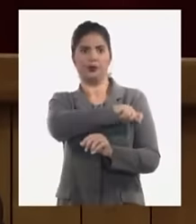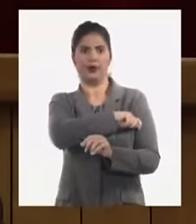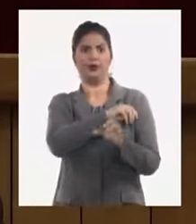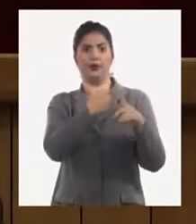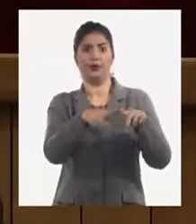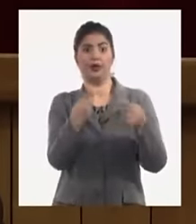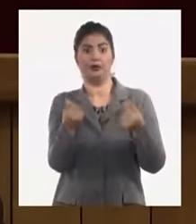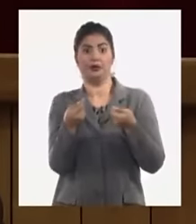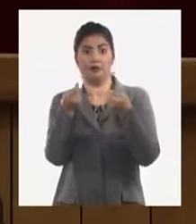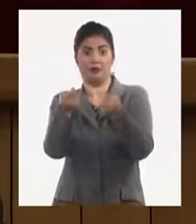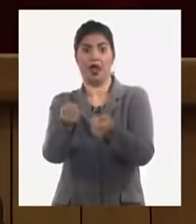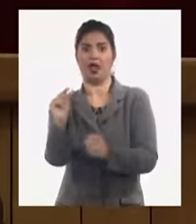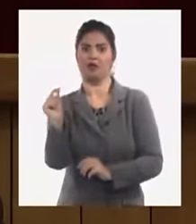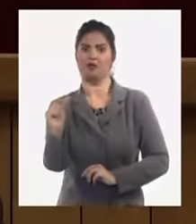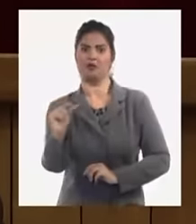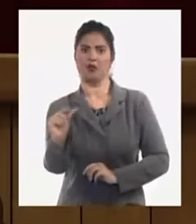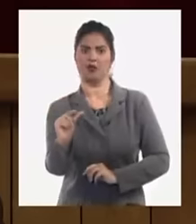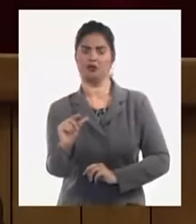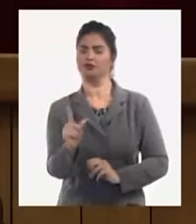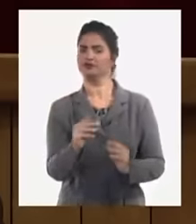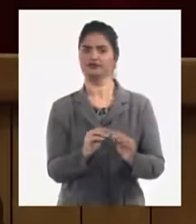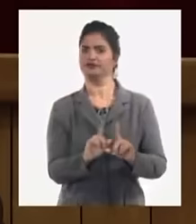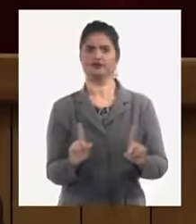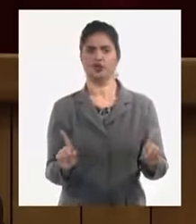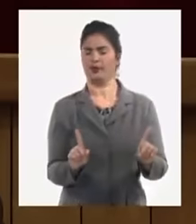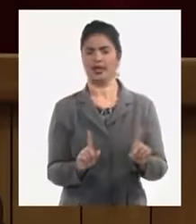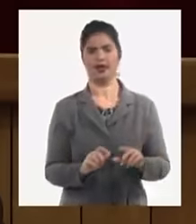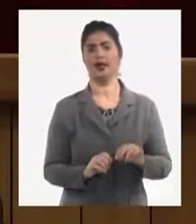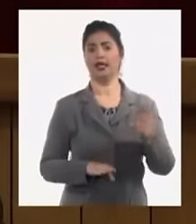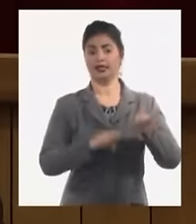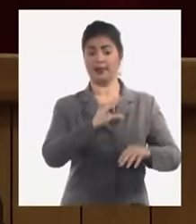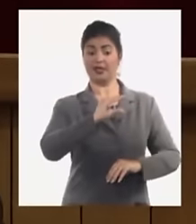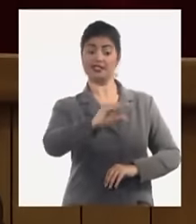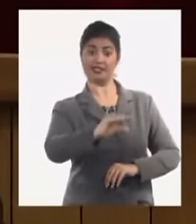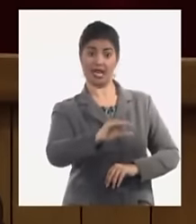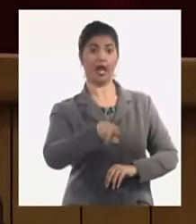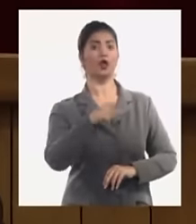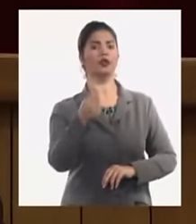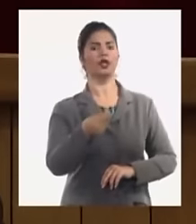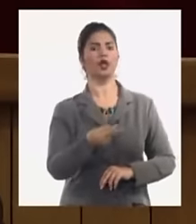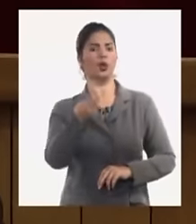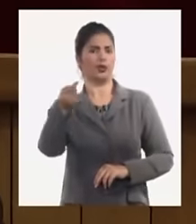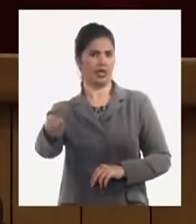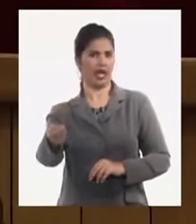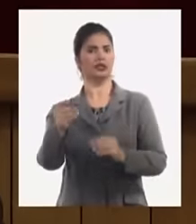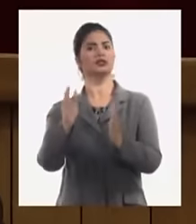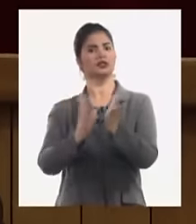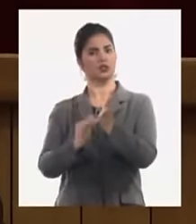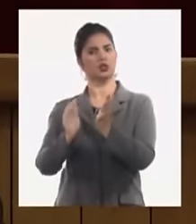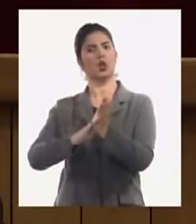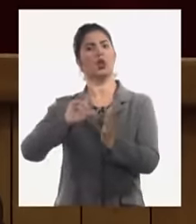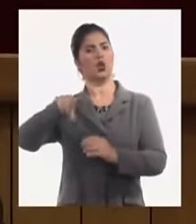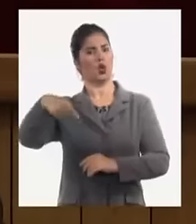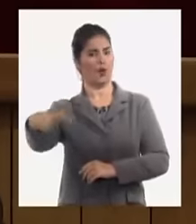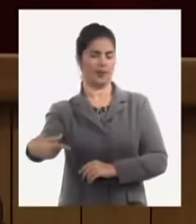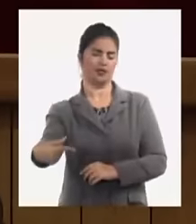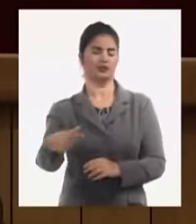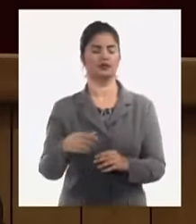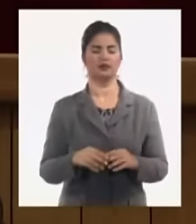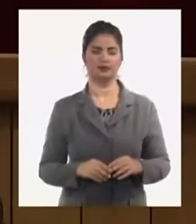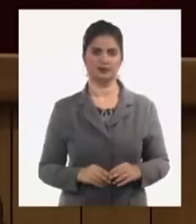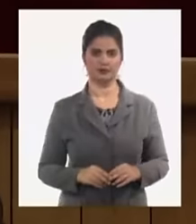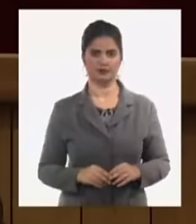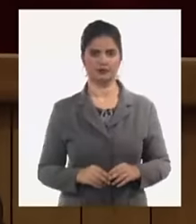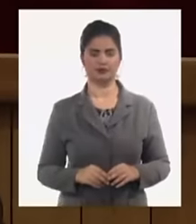aquellos que así no lo sean y estamos revisando el impuesto el de los seis meses el de un año el de extender también